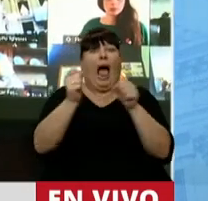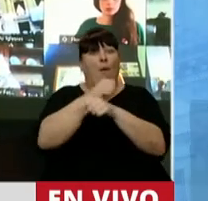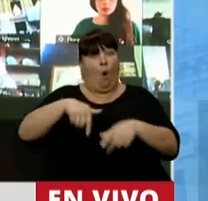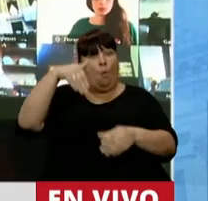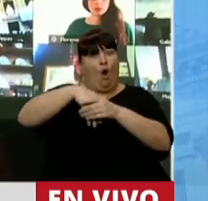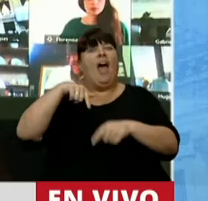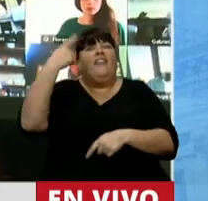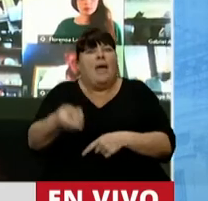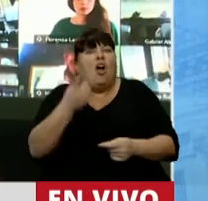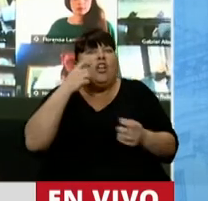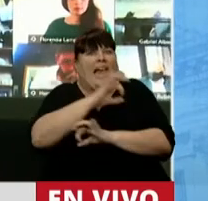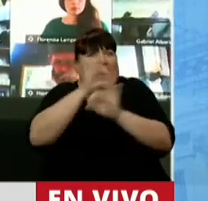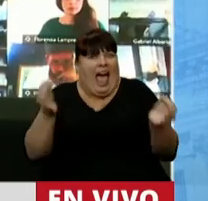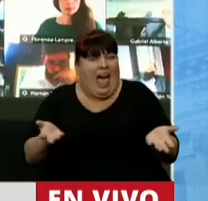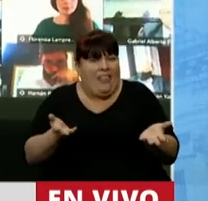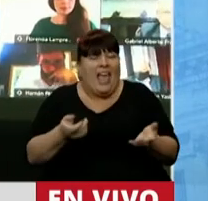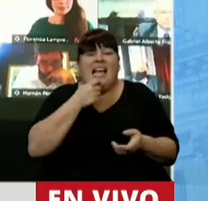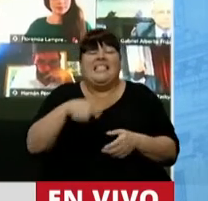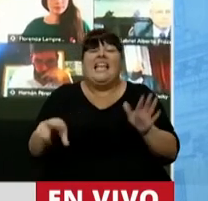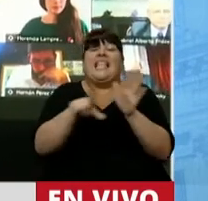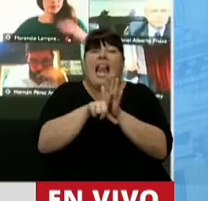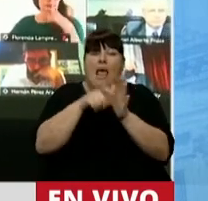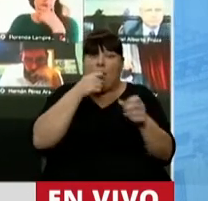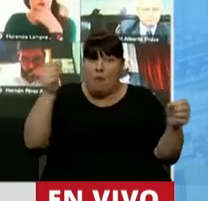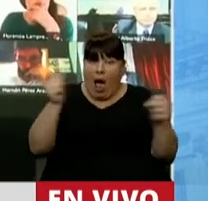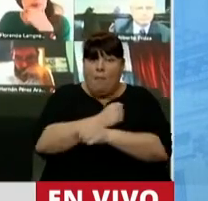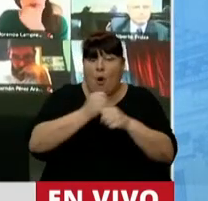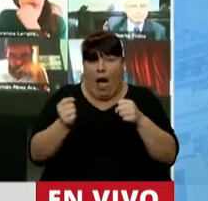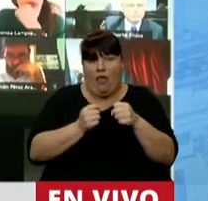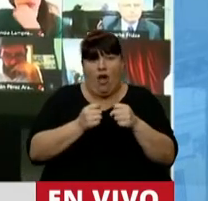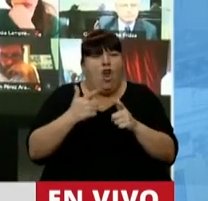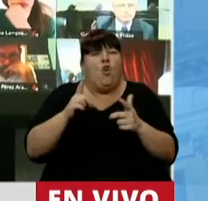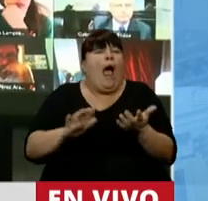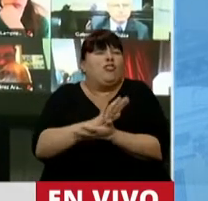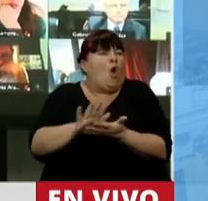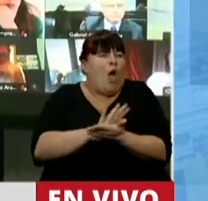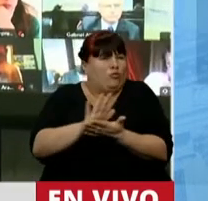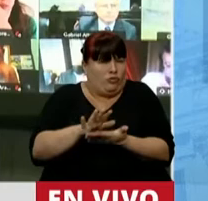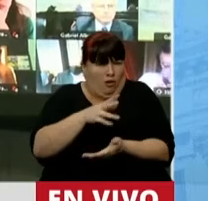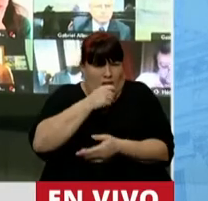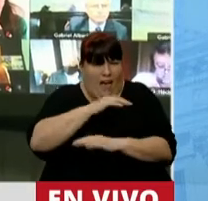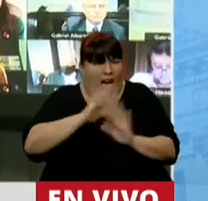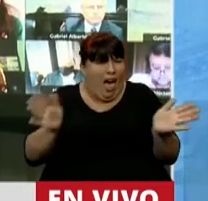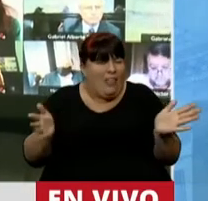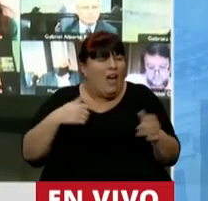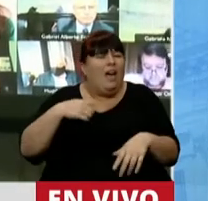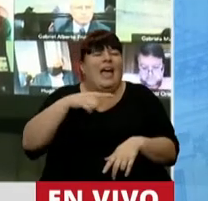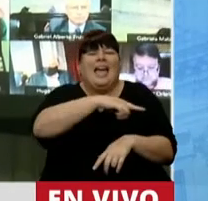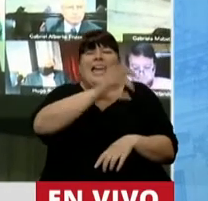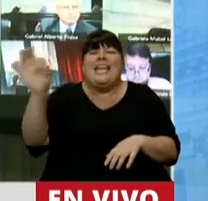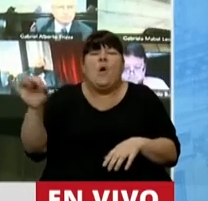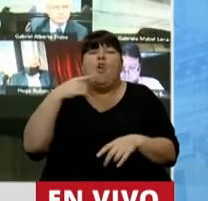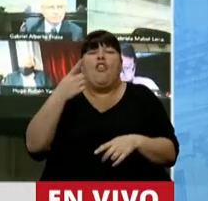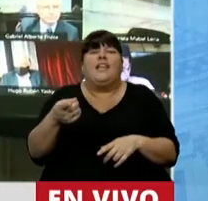votamos. Y esta ley no va a resolver, si es que finalmente se aprueba, no va a resolver absolutamente nada. No escuché ningún